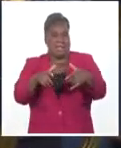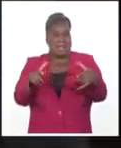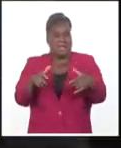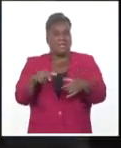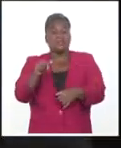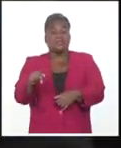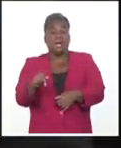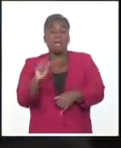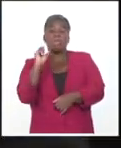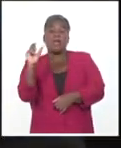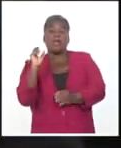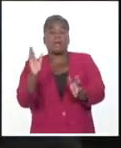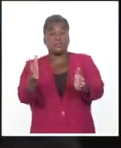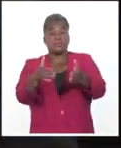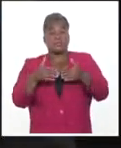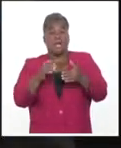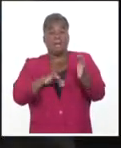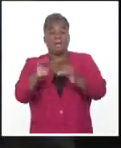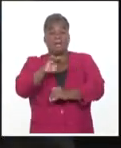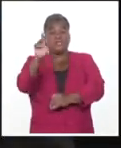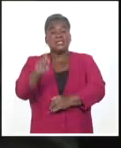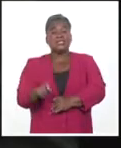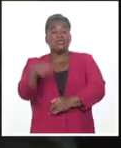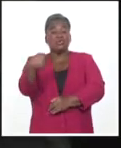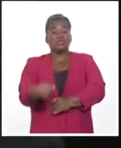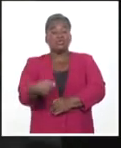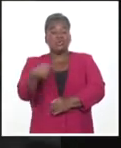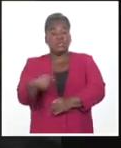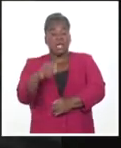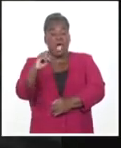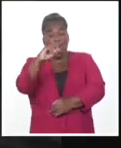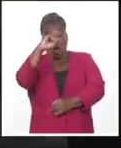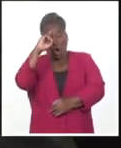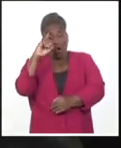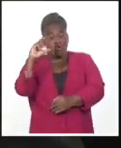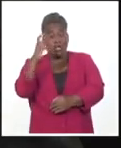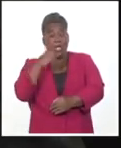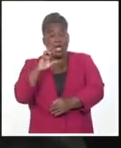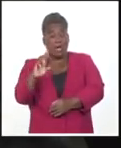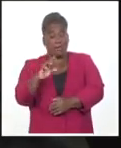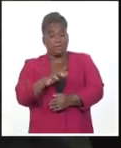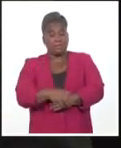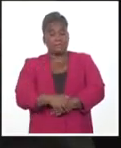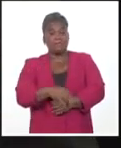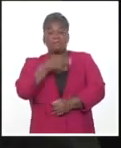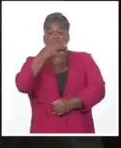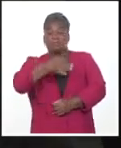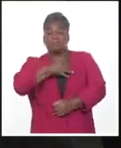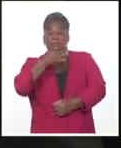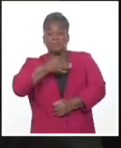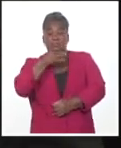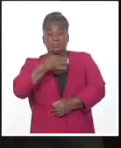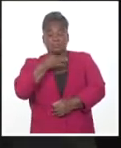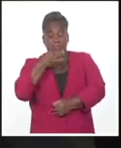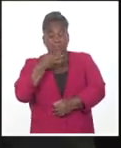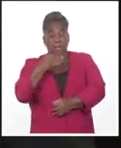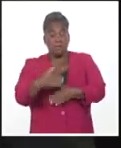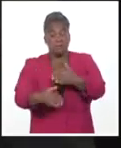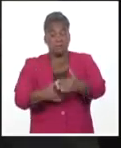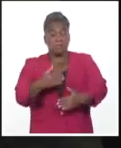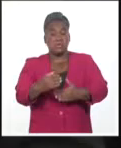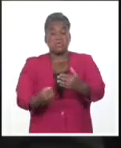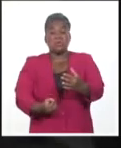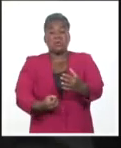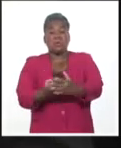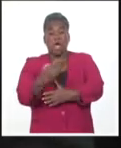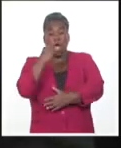de clausura, el ministro de Justicia, Oscar Manuel Silvera Martínez, señaló que el proceso de creación normativa